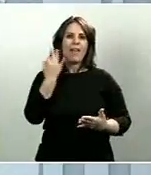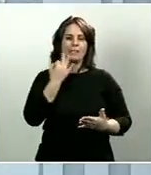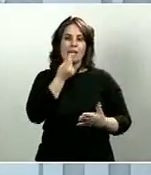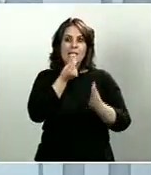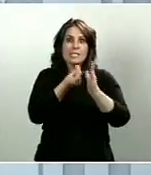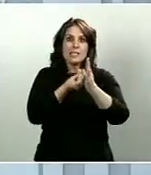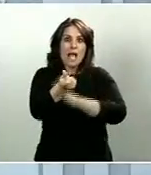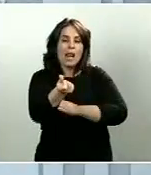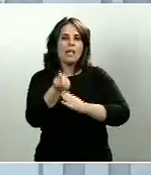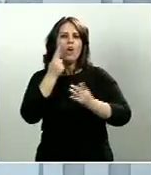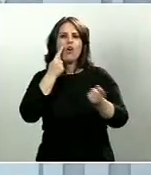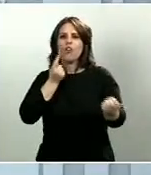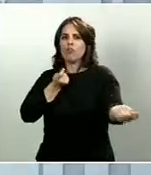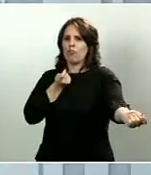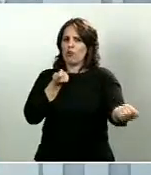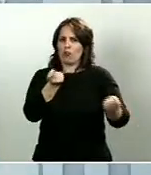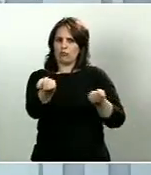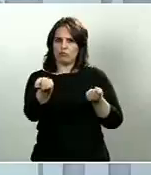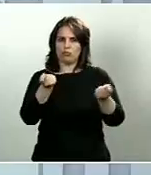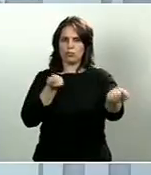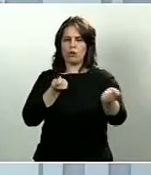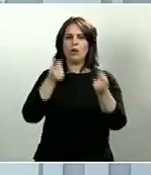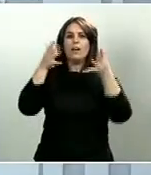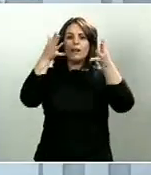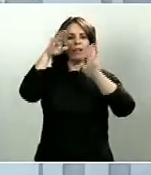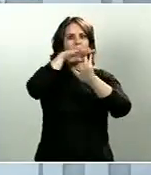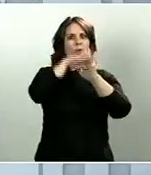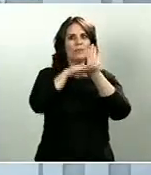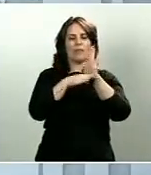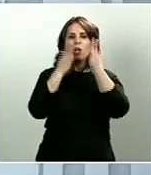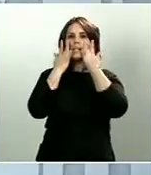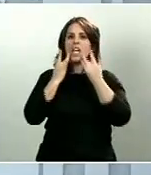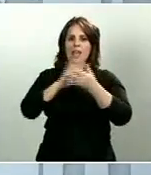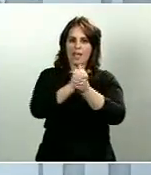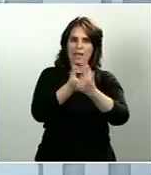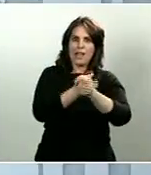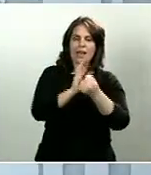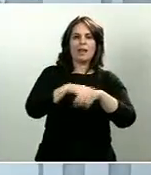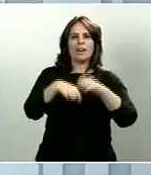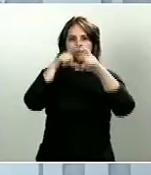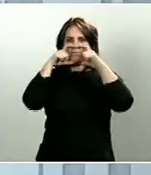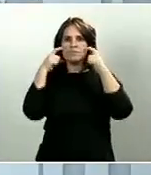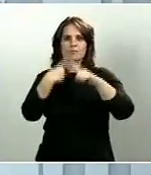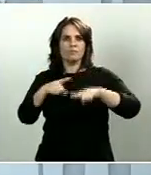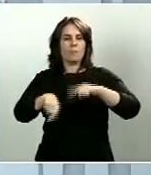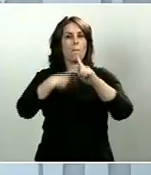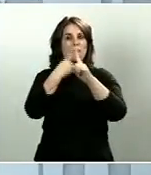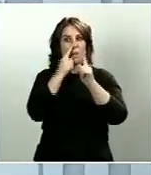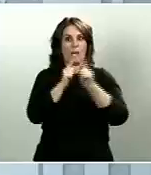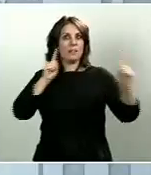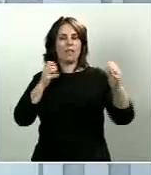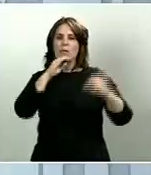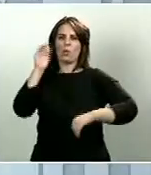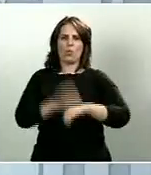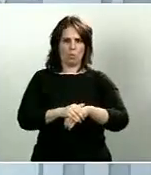forma escrupulosa las recomendaciones de higiene y distancia. Por ello, apelamos a la responsabilidad individual